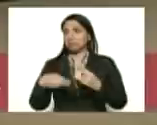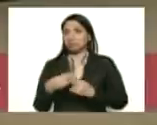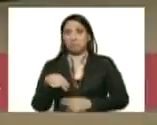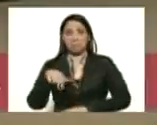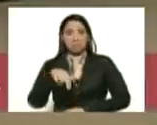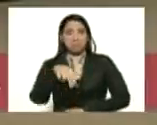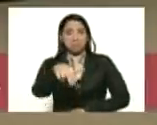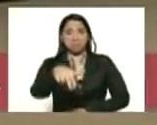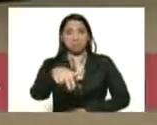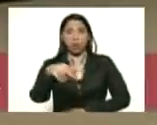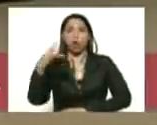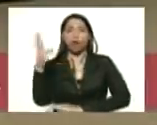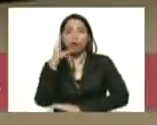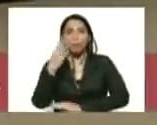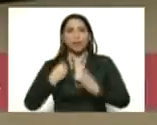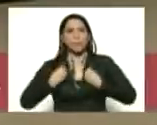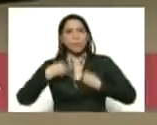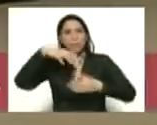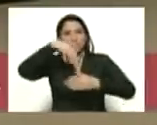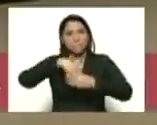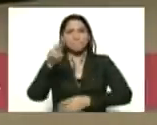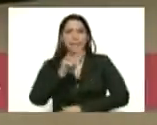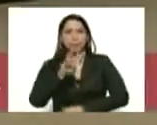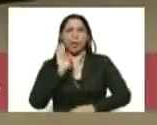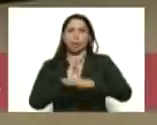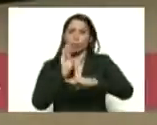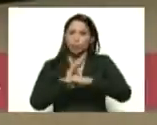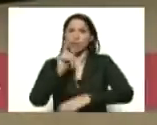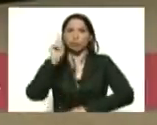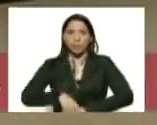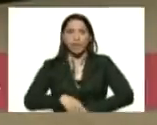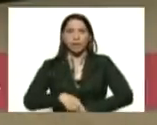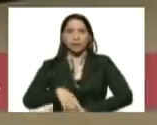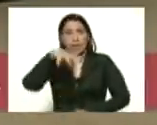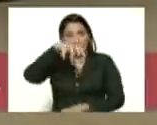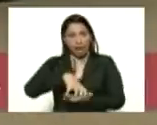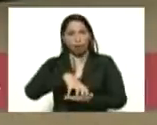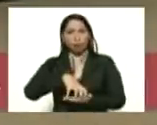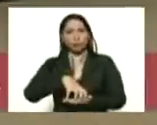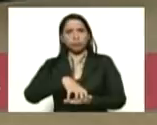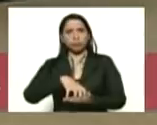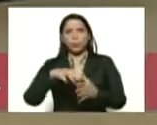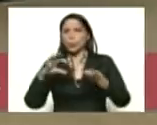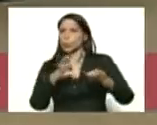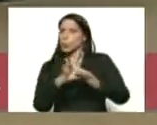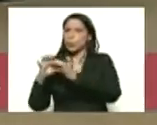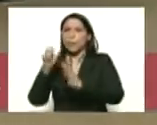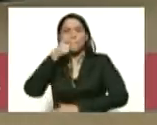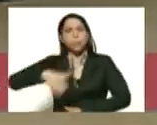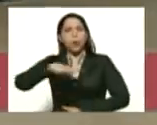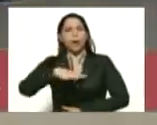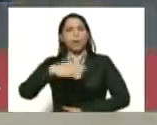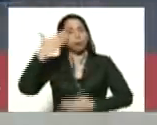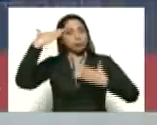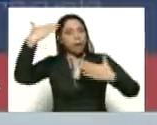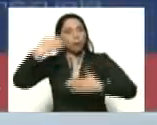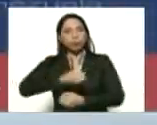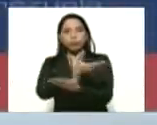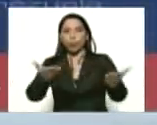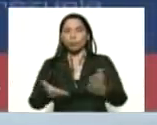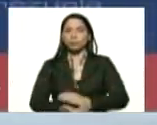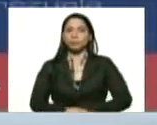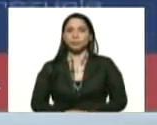colombianos que viven en Venezuela están aquí protegidos también por el estado unidos al pueblo mis saludos a todos